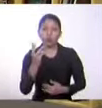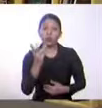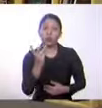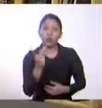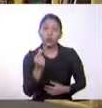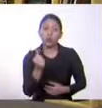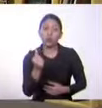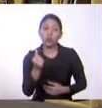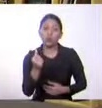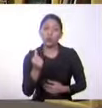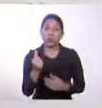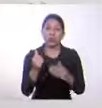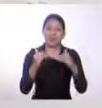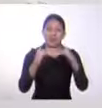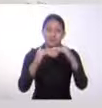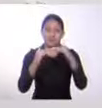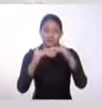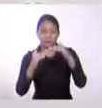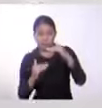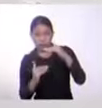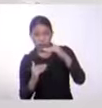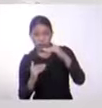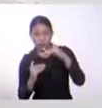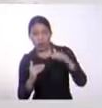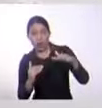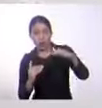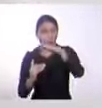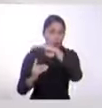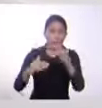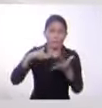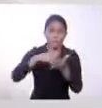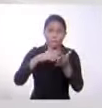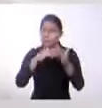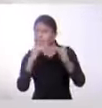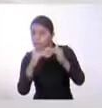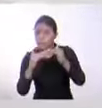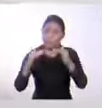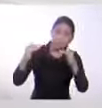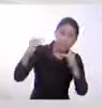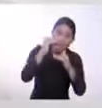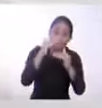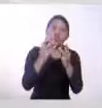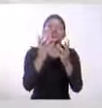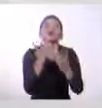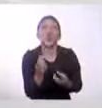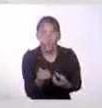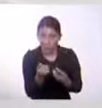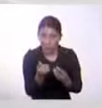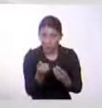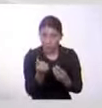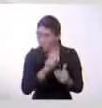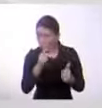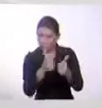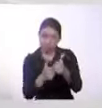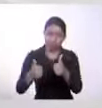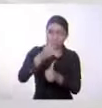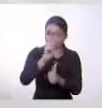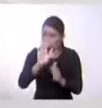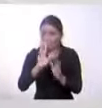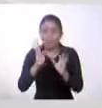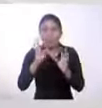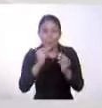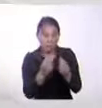inferiores a todo el resto de la población. Y por ser de alguna manera inferiores, algunas veces son